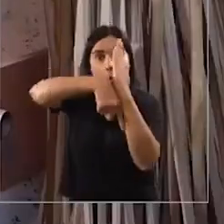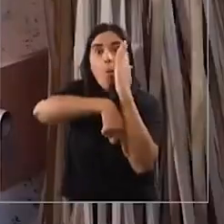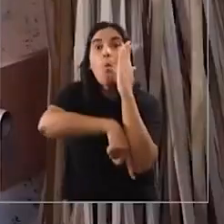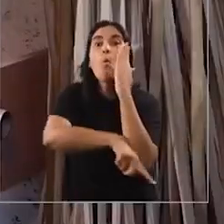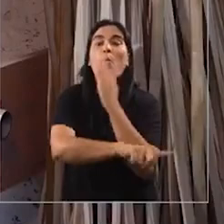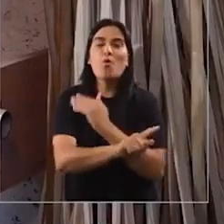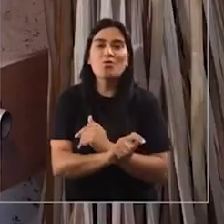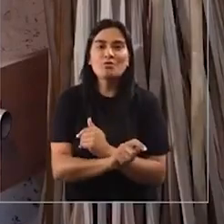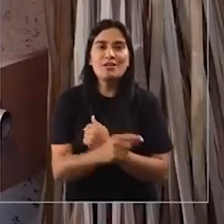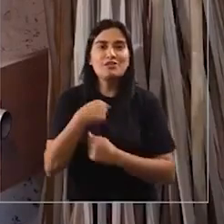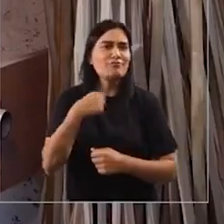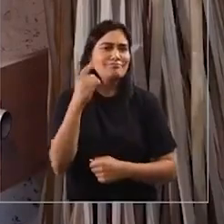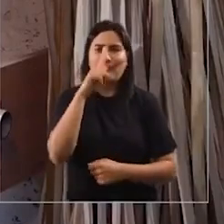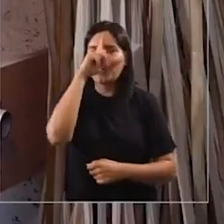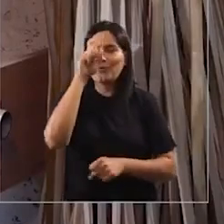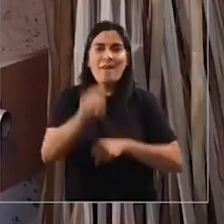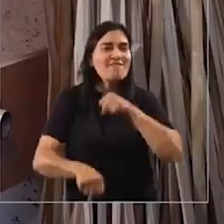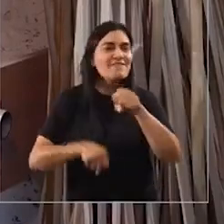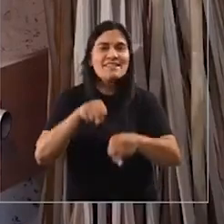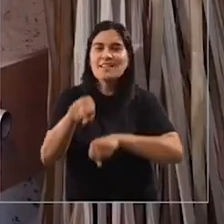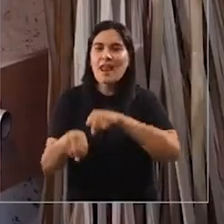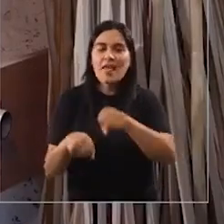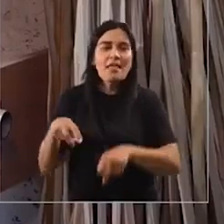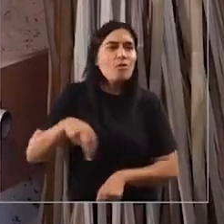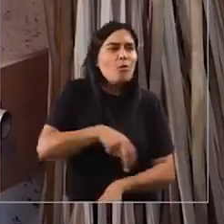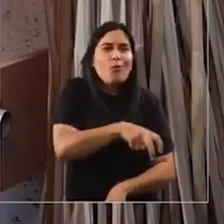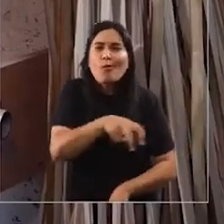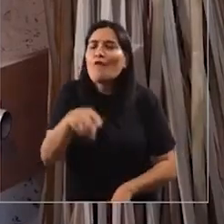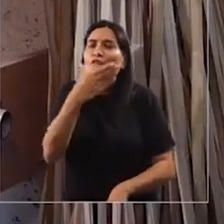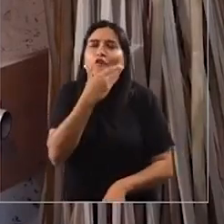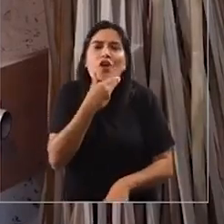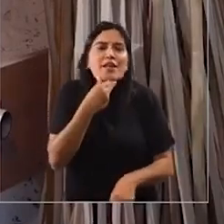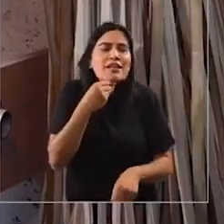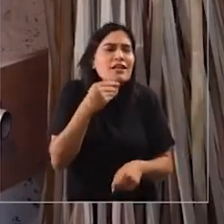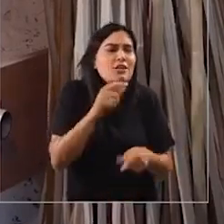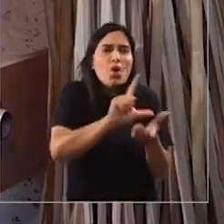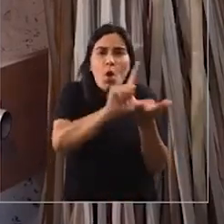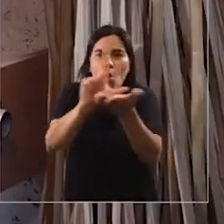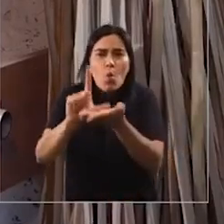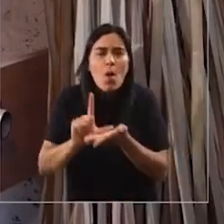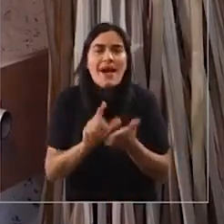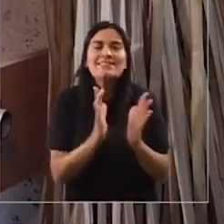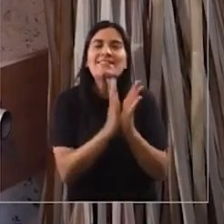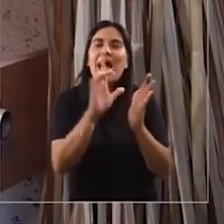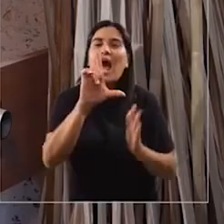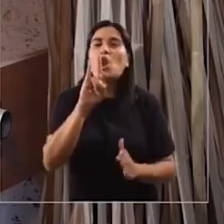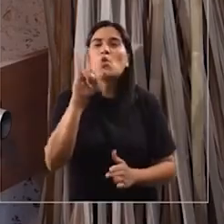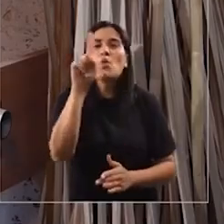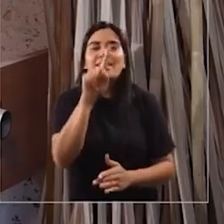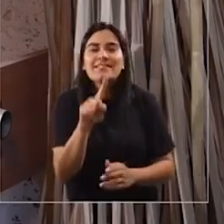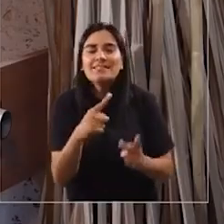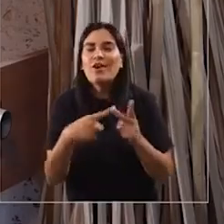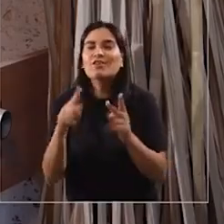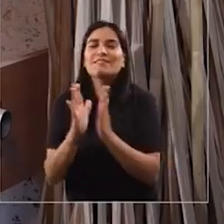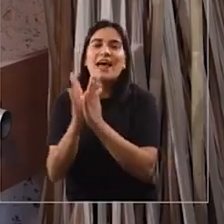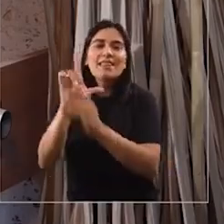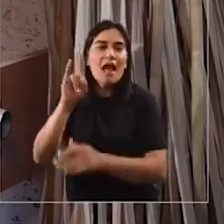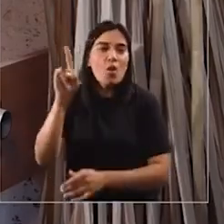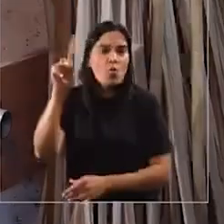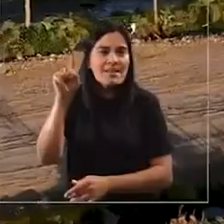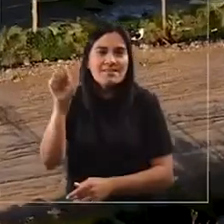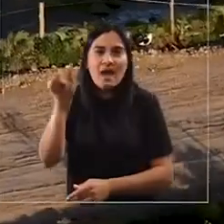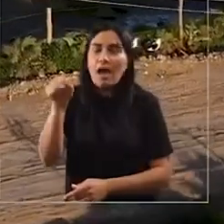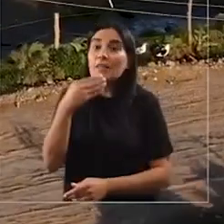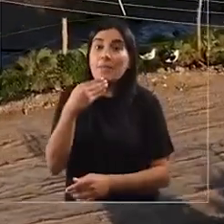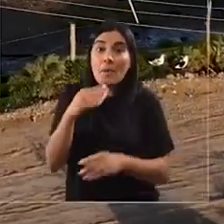Me movía mucho en bicicleta por acá porque había lugares muy lindos como San Luis hacia adentro, Santa Luisa, donde mismo estuvieron en el